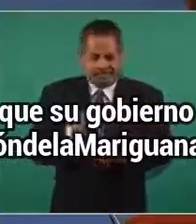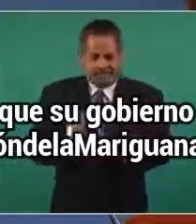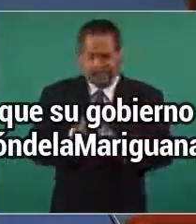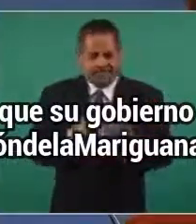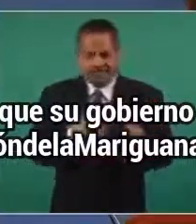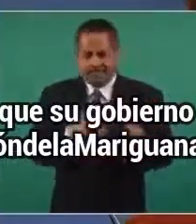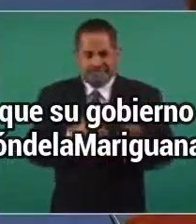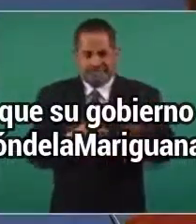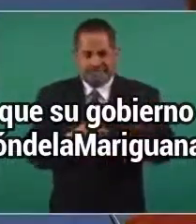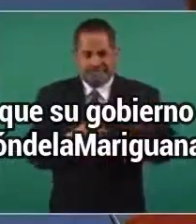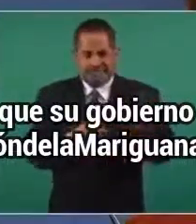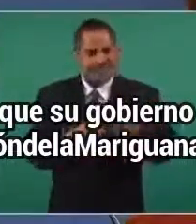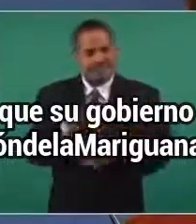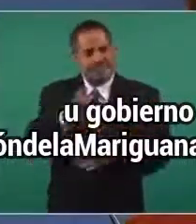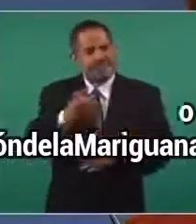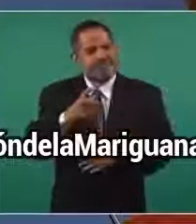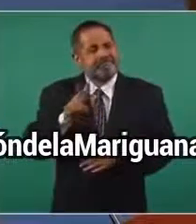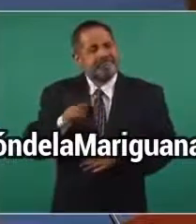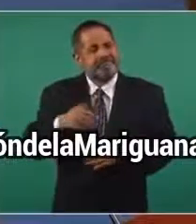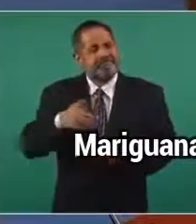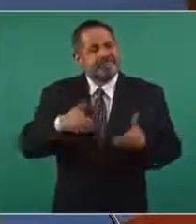me molesta,